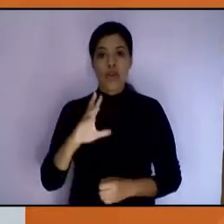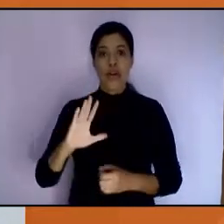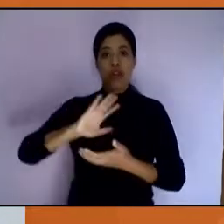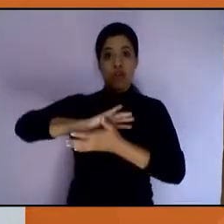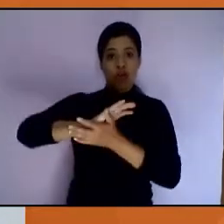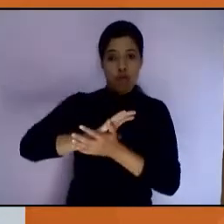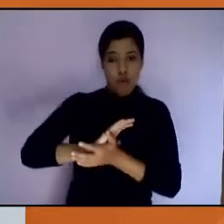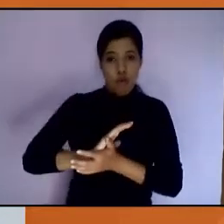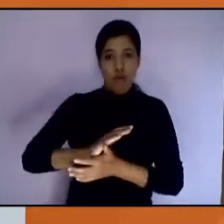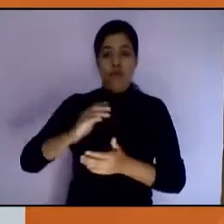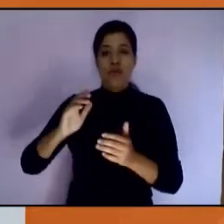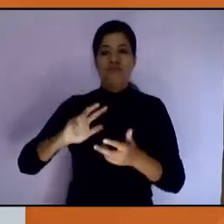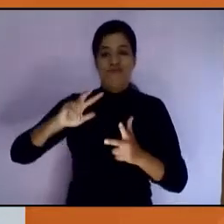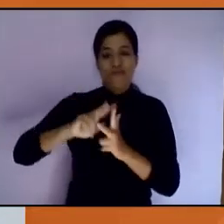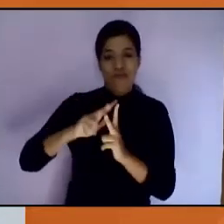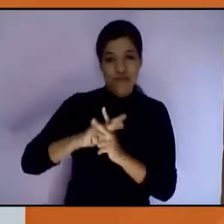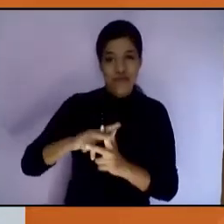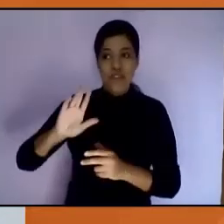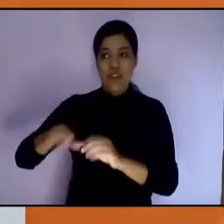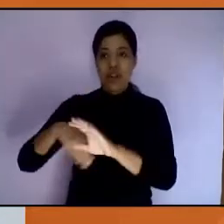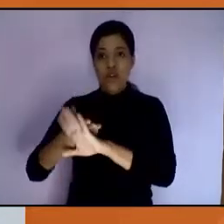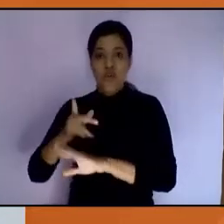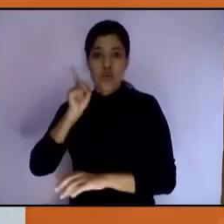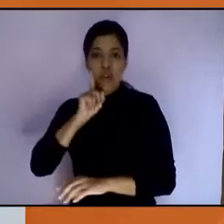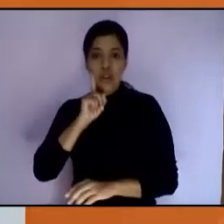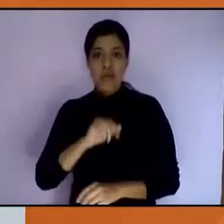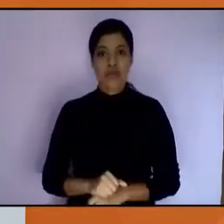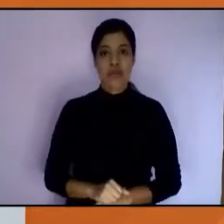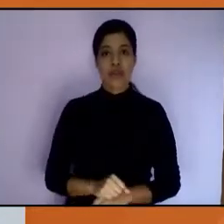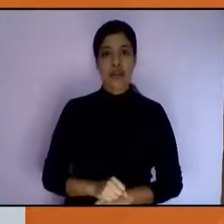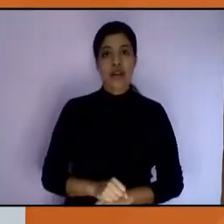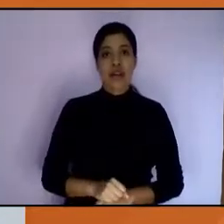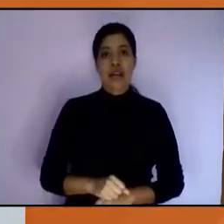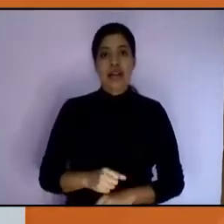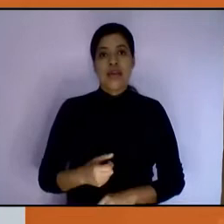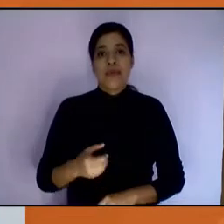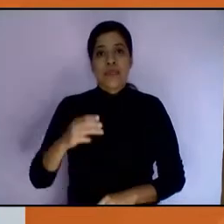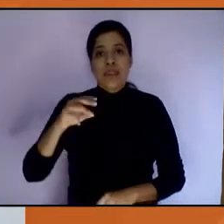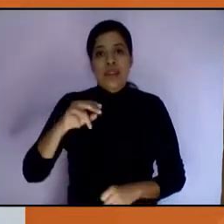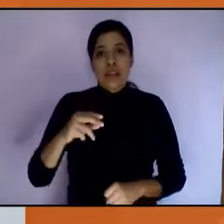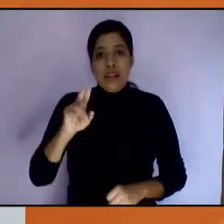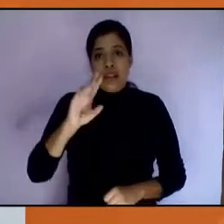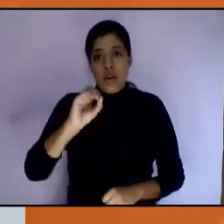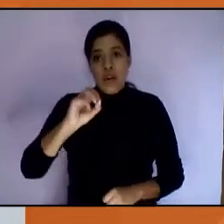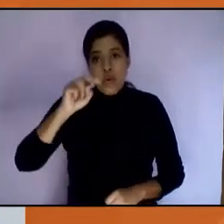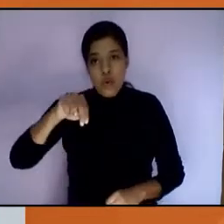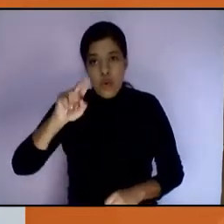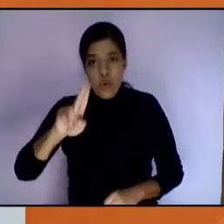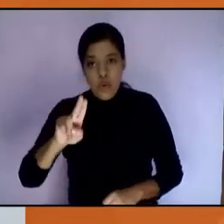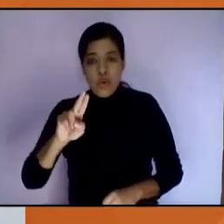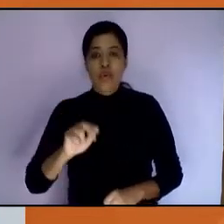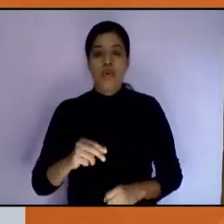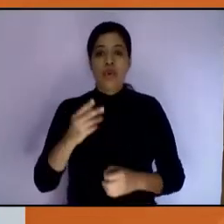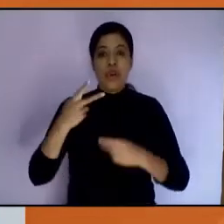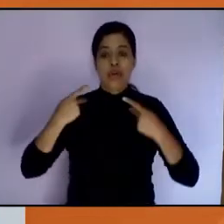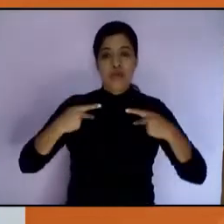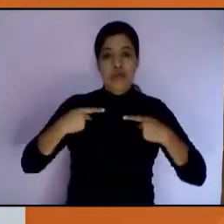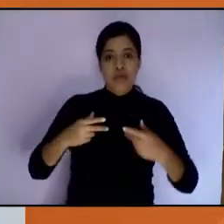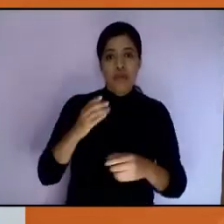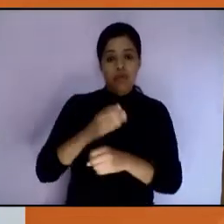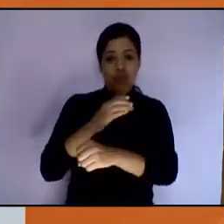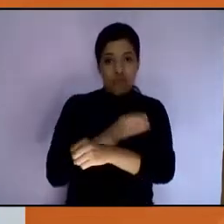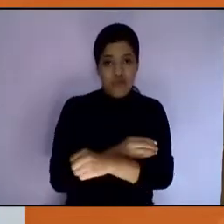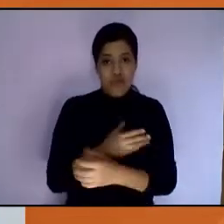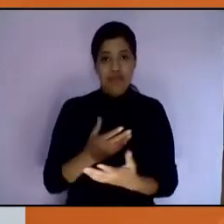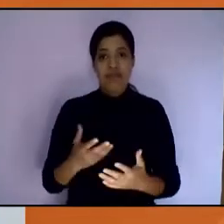maestra Sol Sánchez, que actualmente es oficial nacional de género en el programa de las Naciones Unidas para el Desarrollo y se ha especializado en